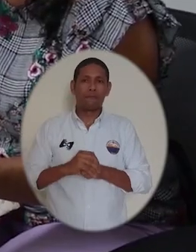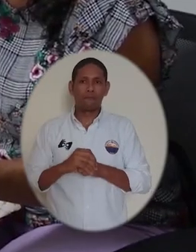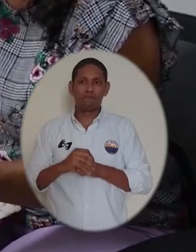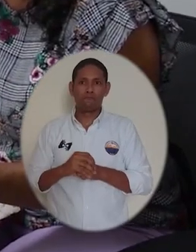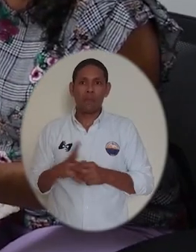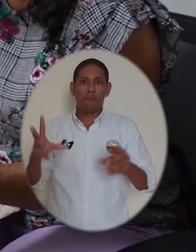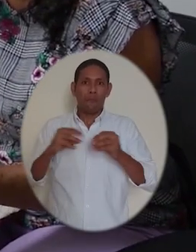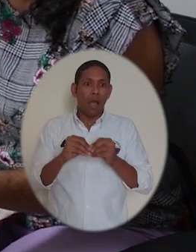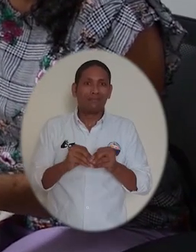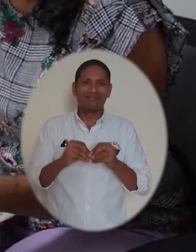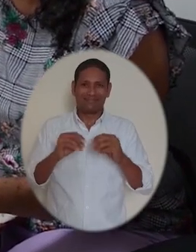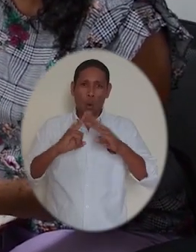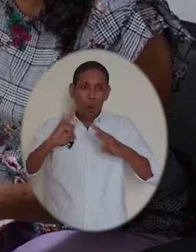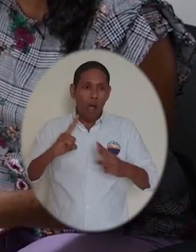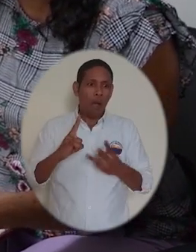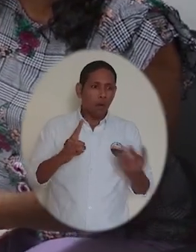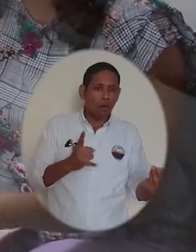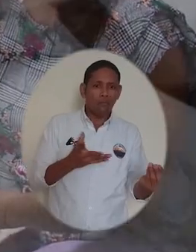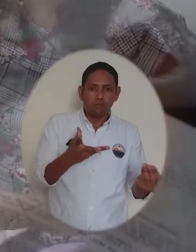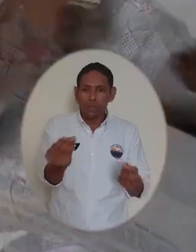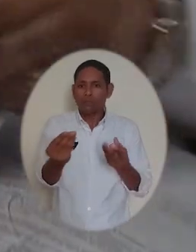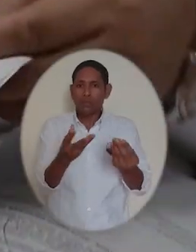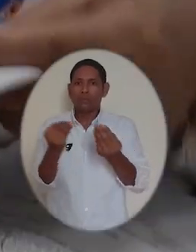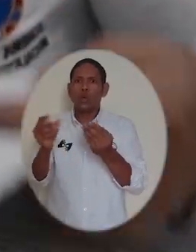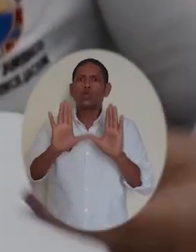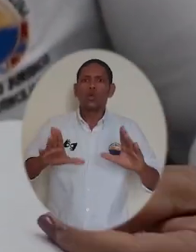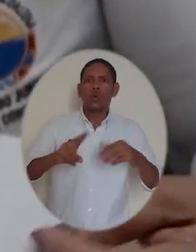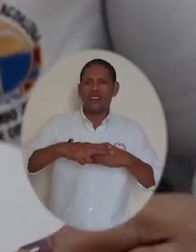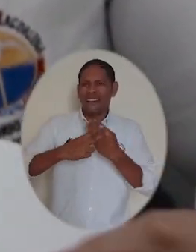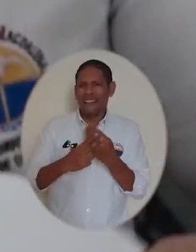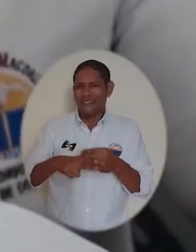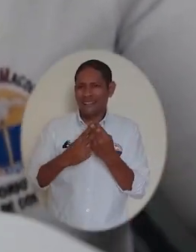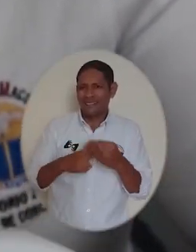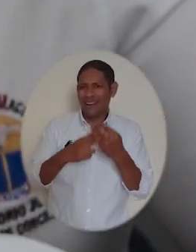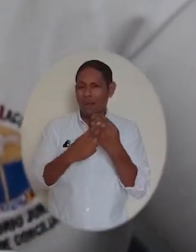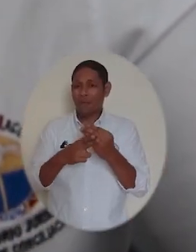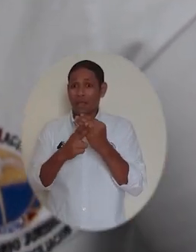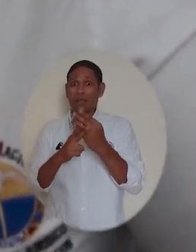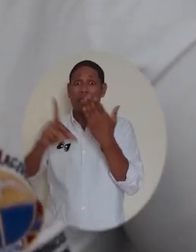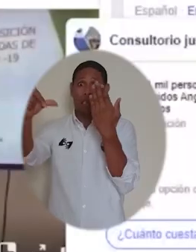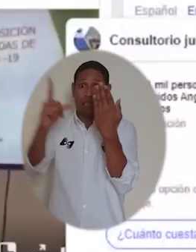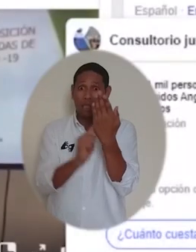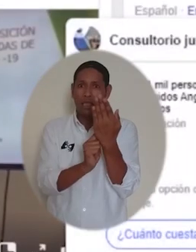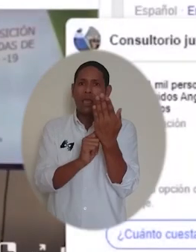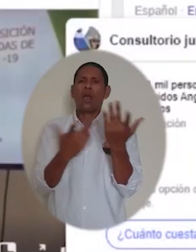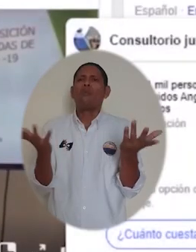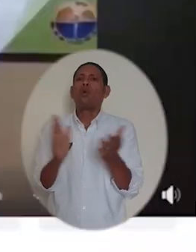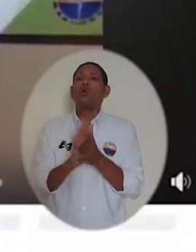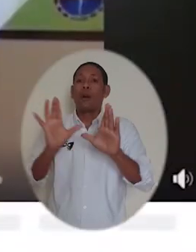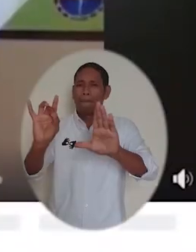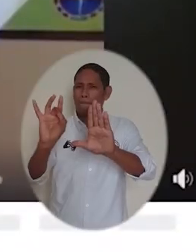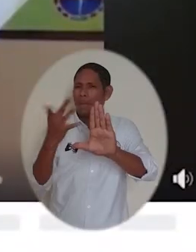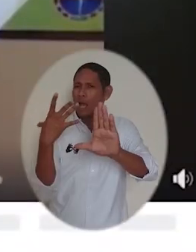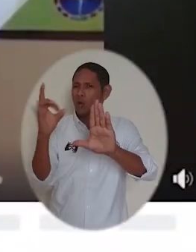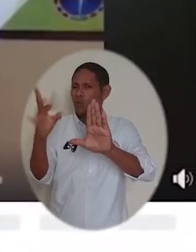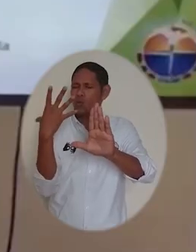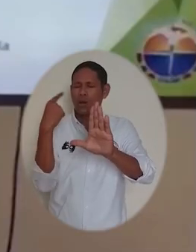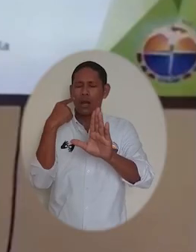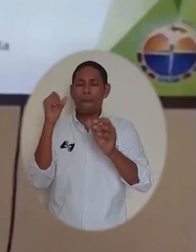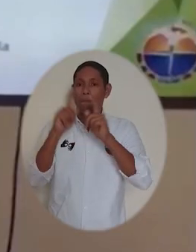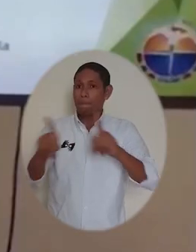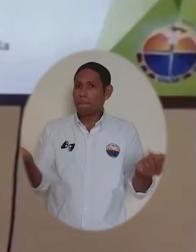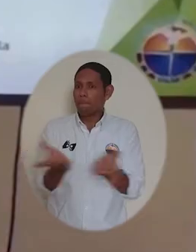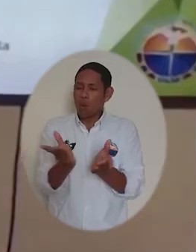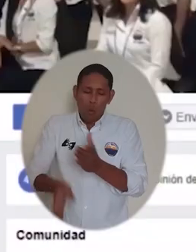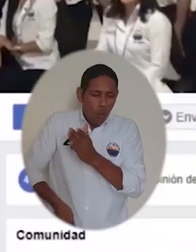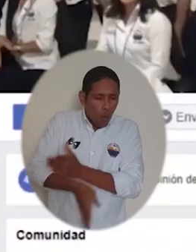consultorio jurídico y centro de conciliación, al igual que otras dependencias del alma mater, se ha apoyado con herramientas digitales como audiencias virtuales y